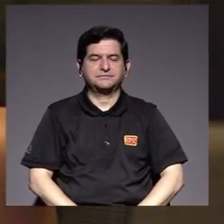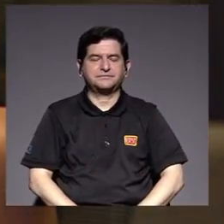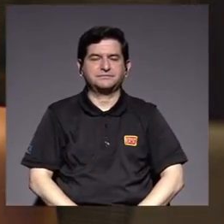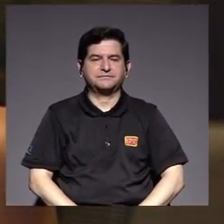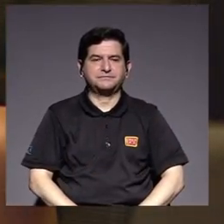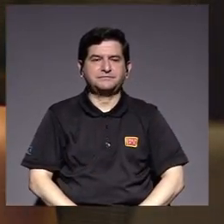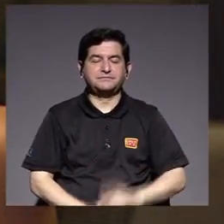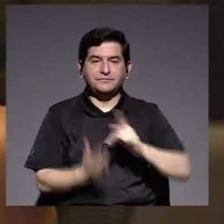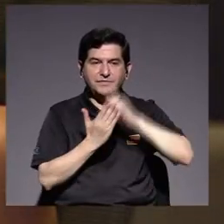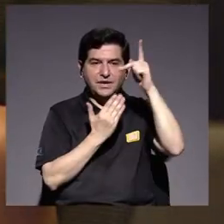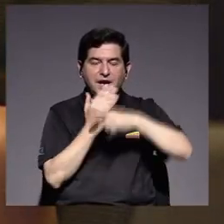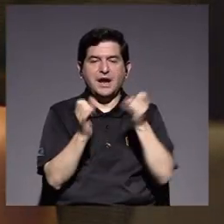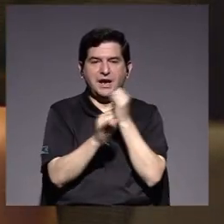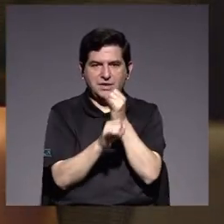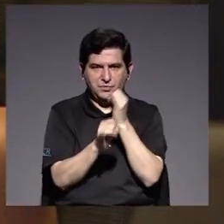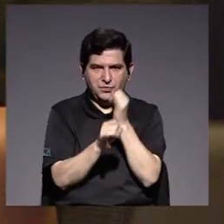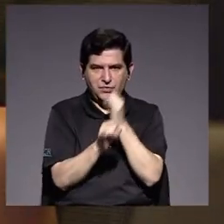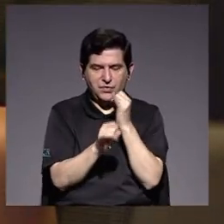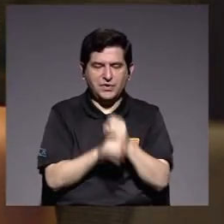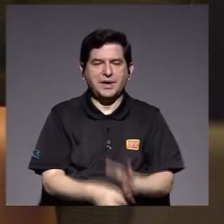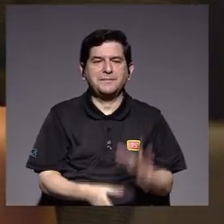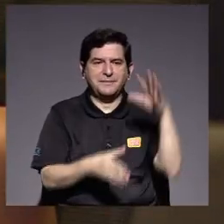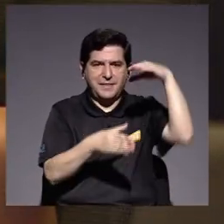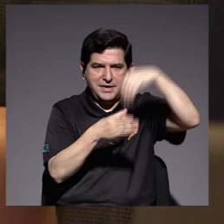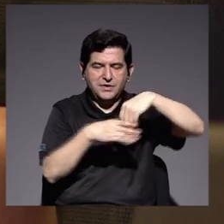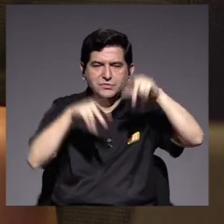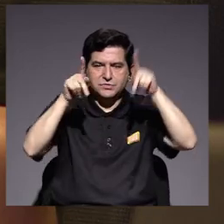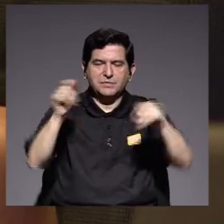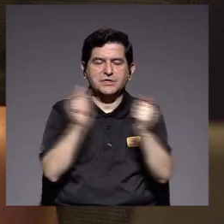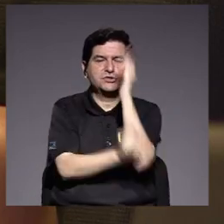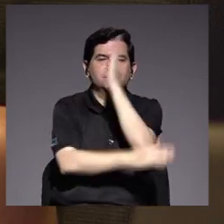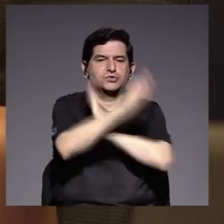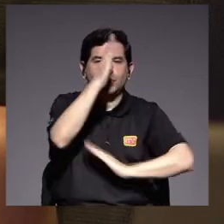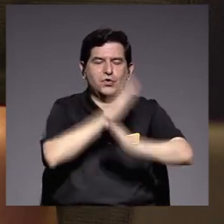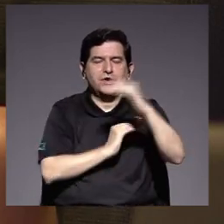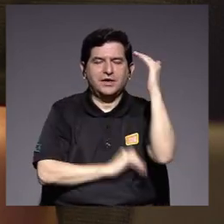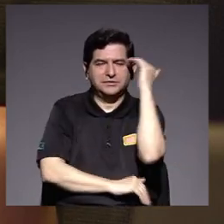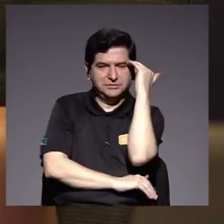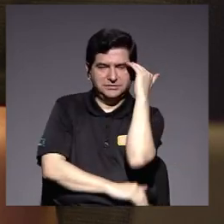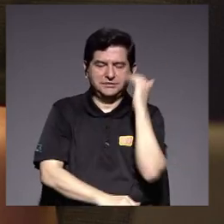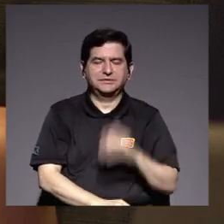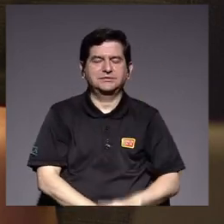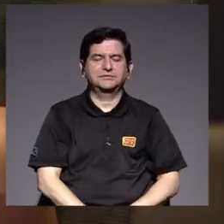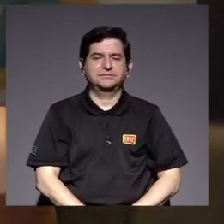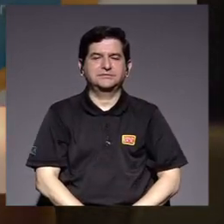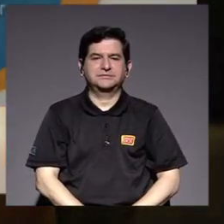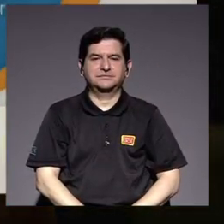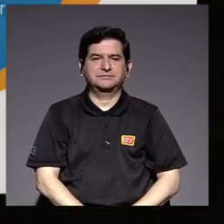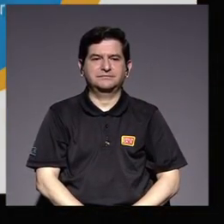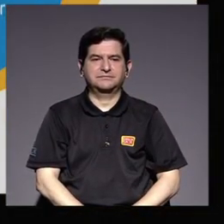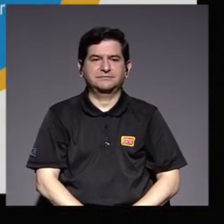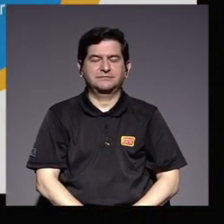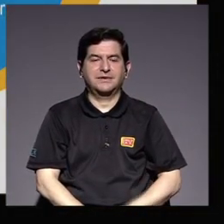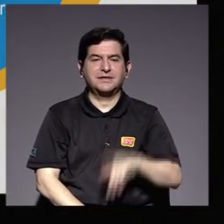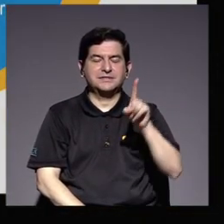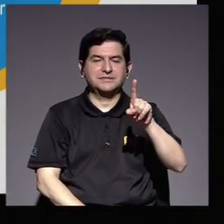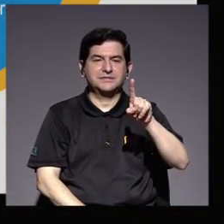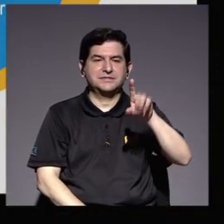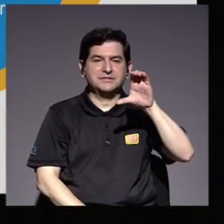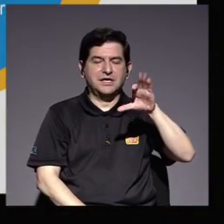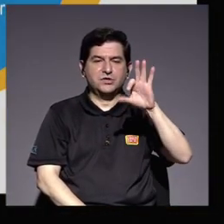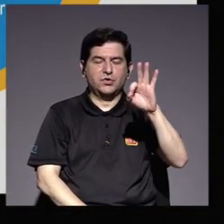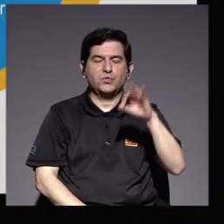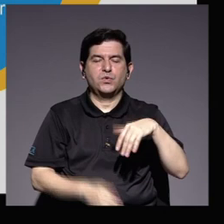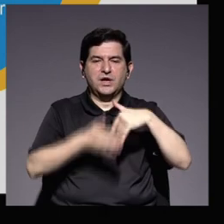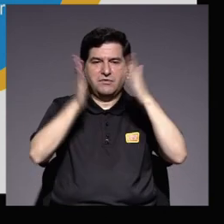el programa institucional de inclusión de la persona con discapacidad cognitiva PROIN contó con 109 estudiantes